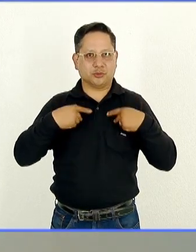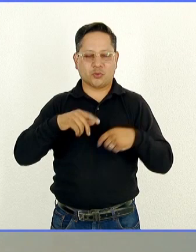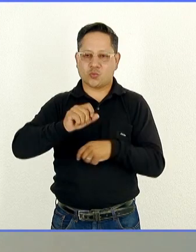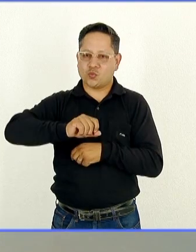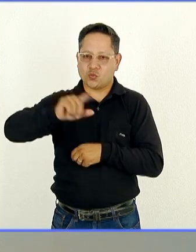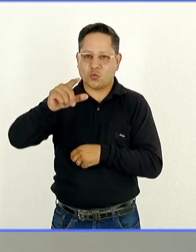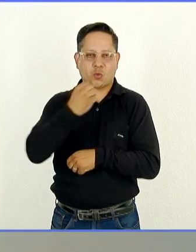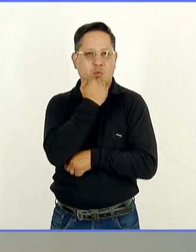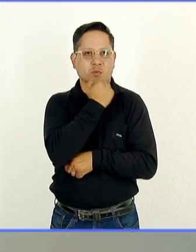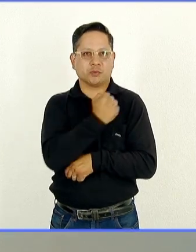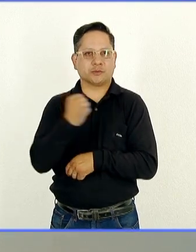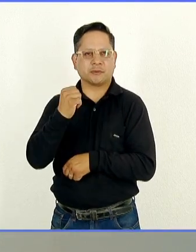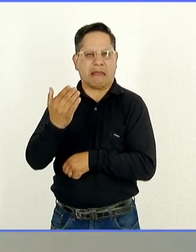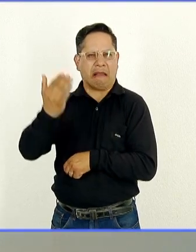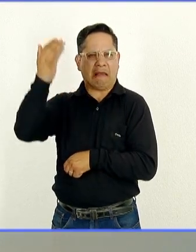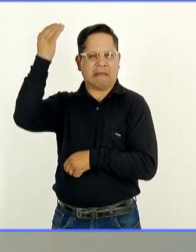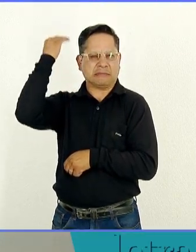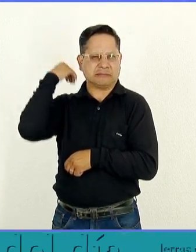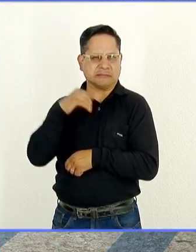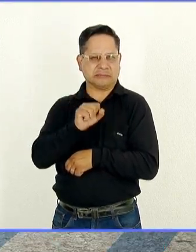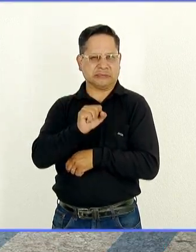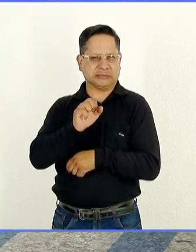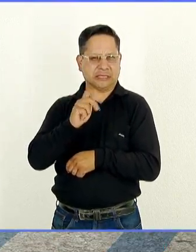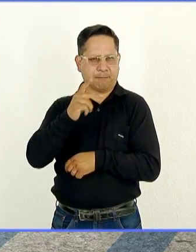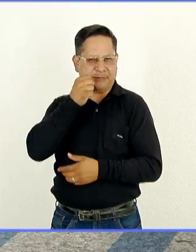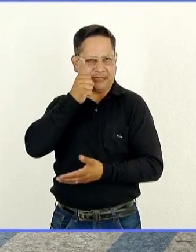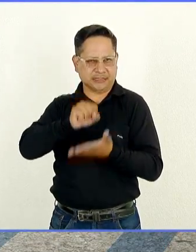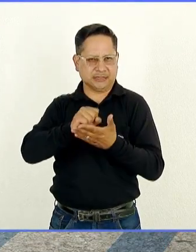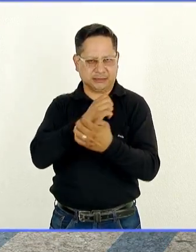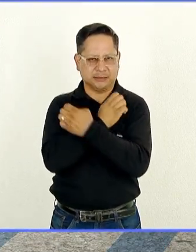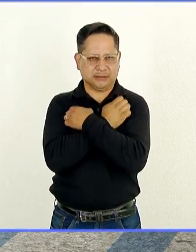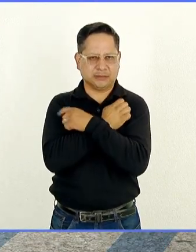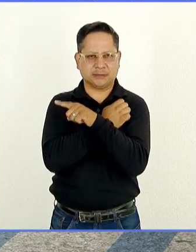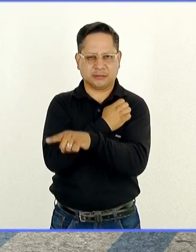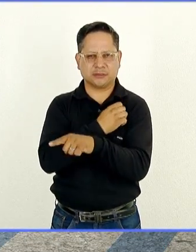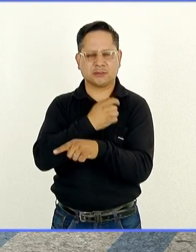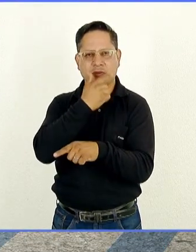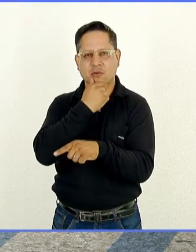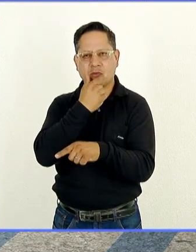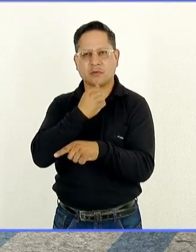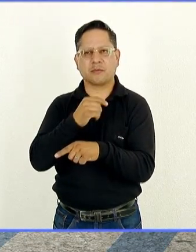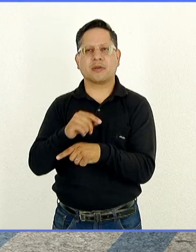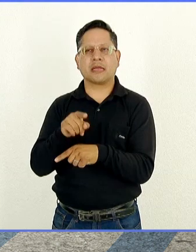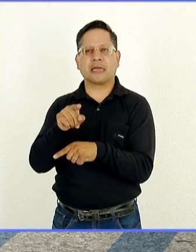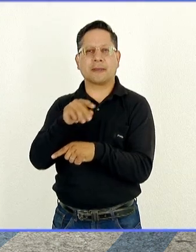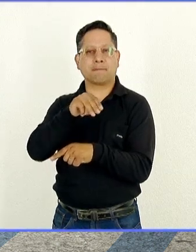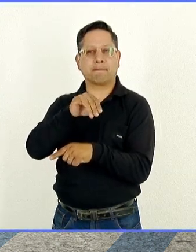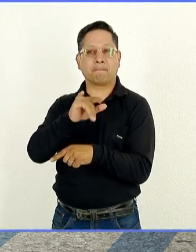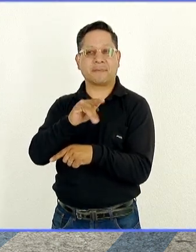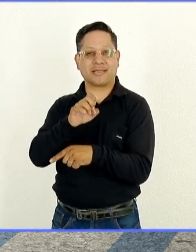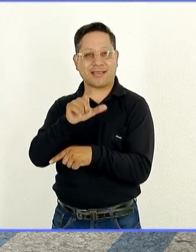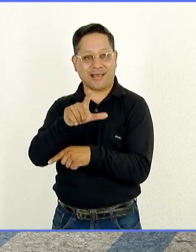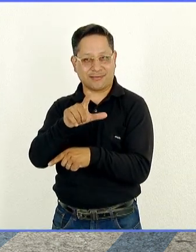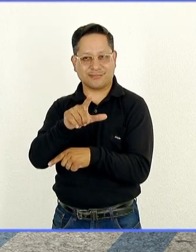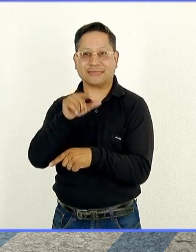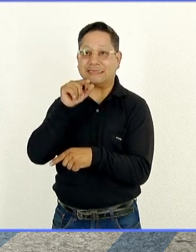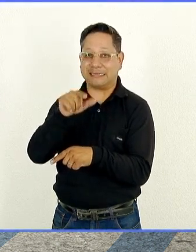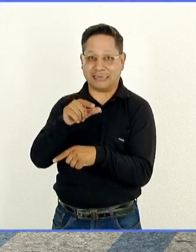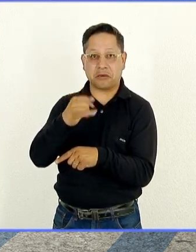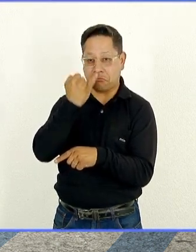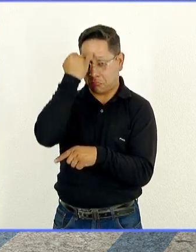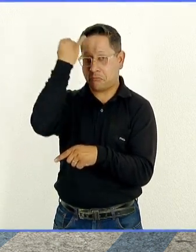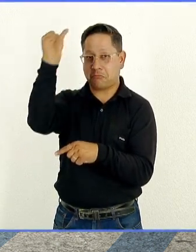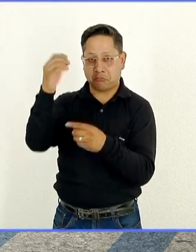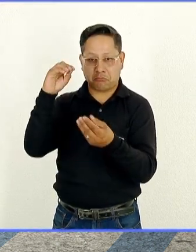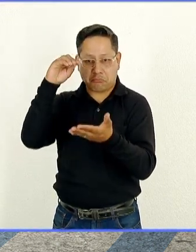editó por la CEP allá en los años 1940, coordinado por la canteca Miguel en el IRA, que no solo lo coordinó, sino también